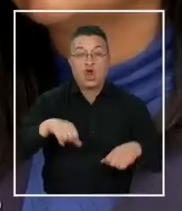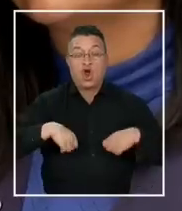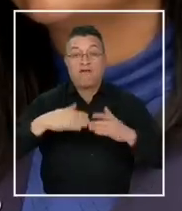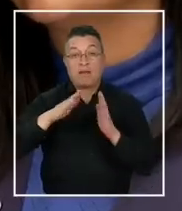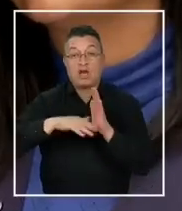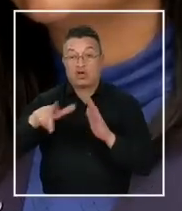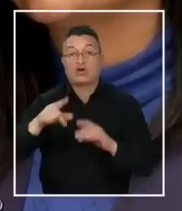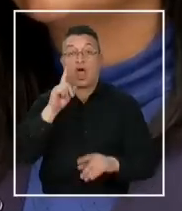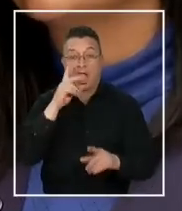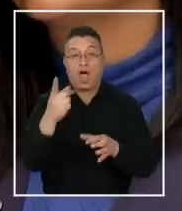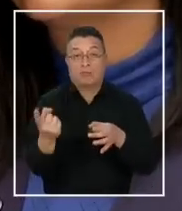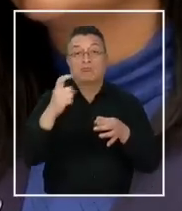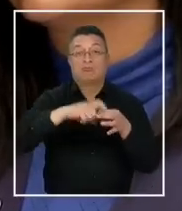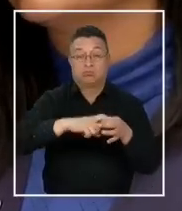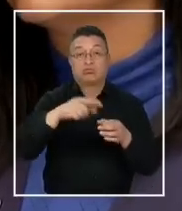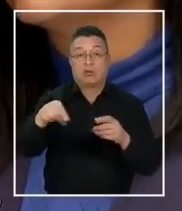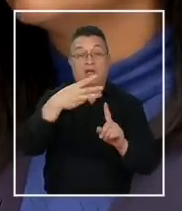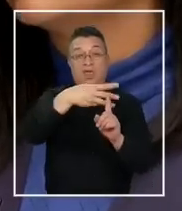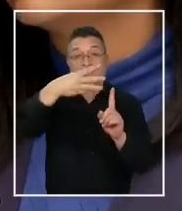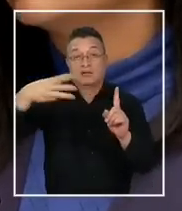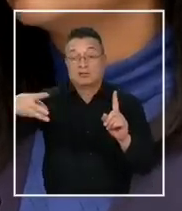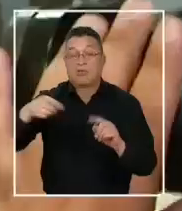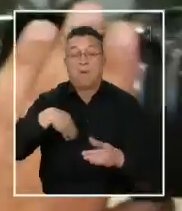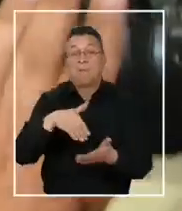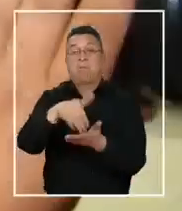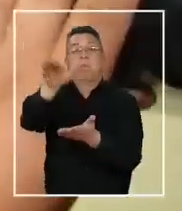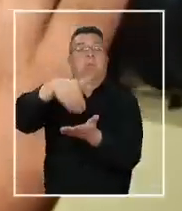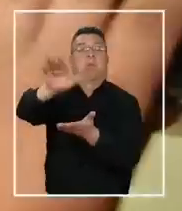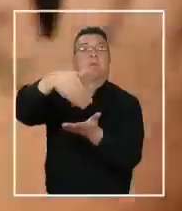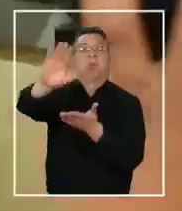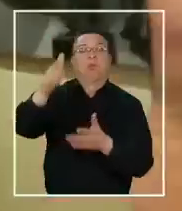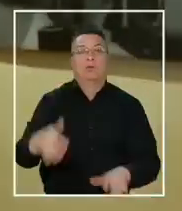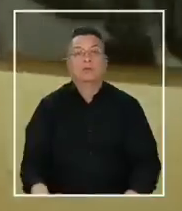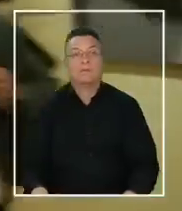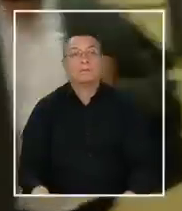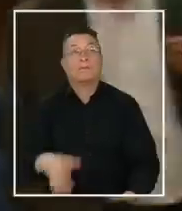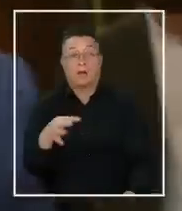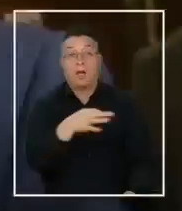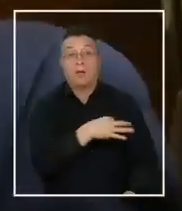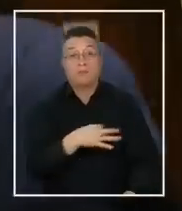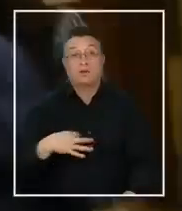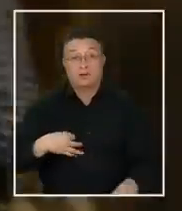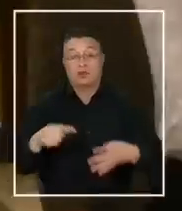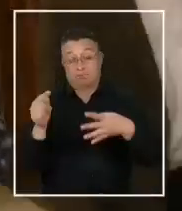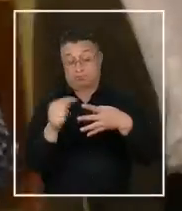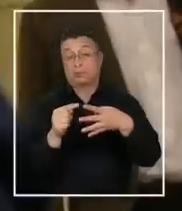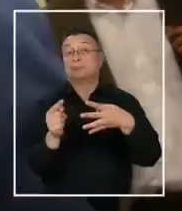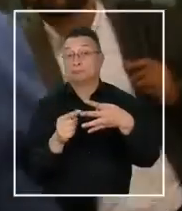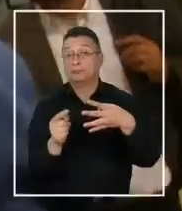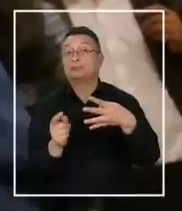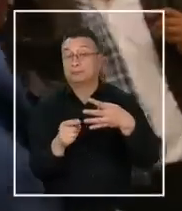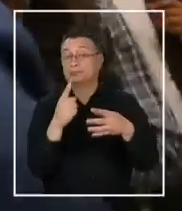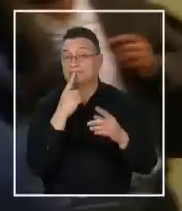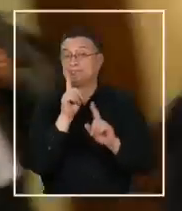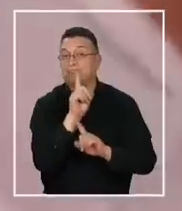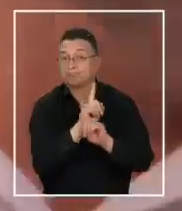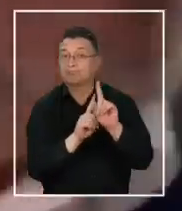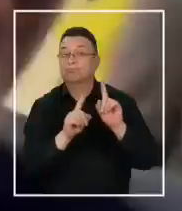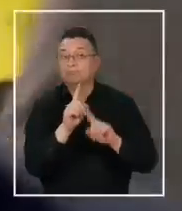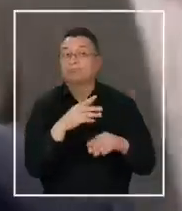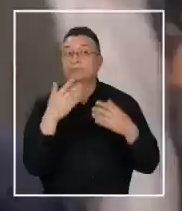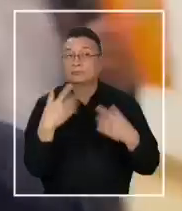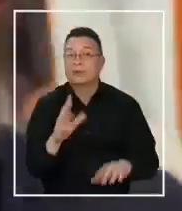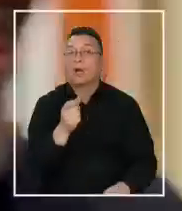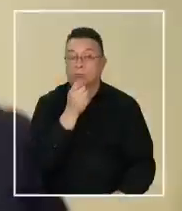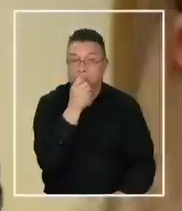adolescentes que pertenecen a las disidencias sexuales de este país. Ministro que se ha visto envuelto en más de un cuestionamiento y que de hecho ya